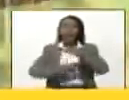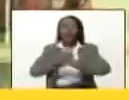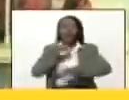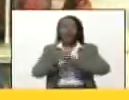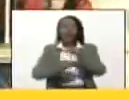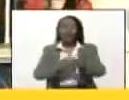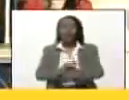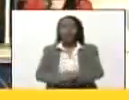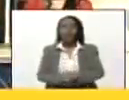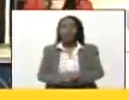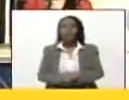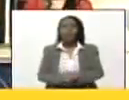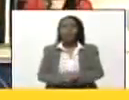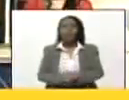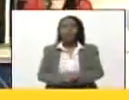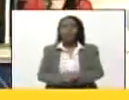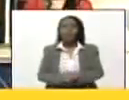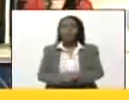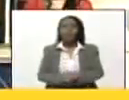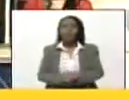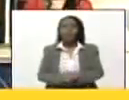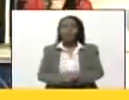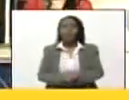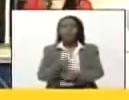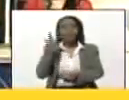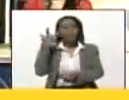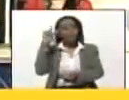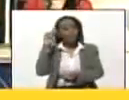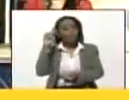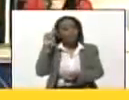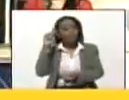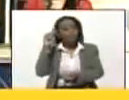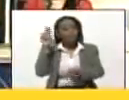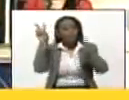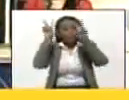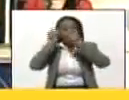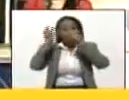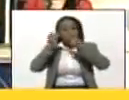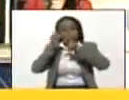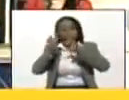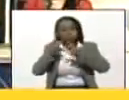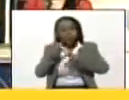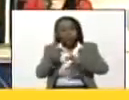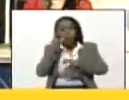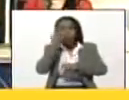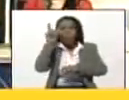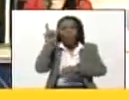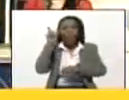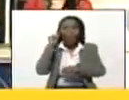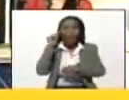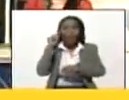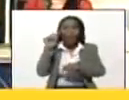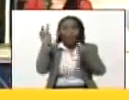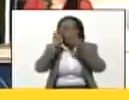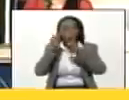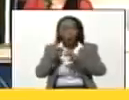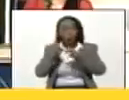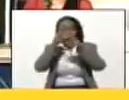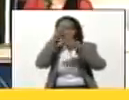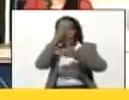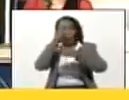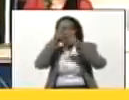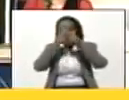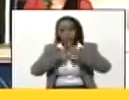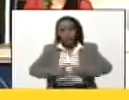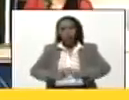por investigadores honorables gentes